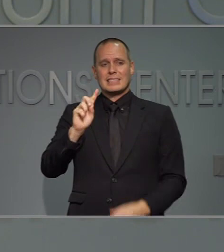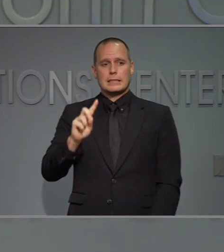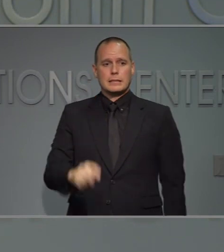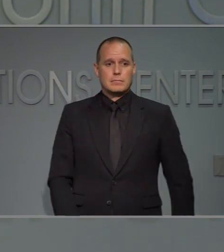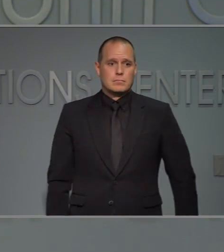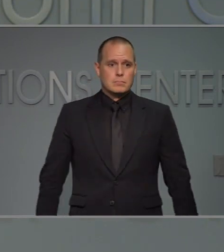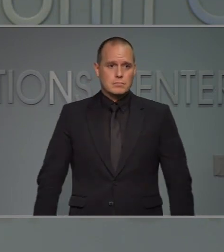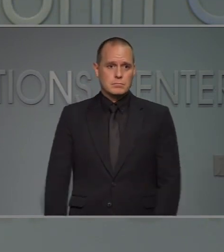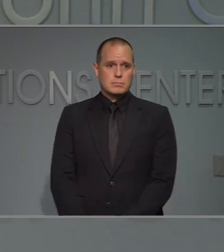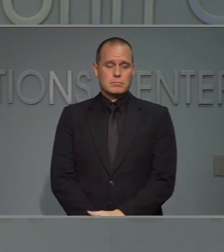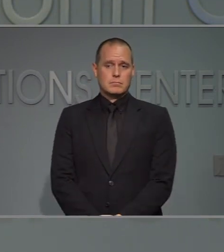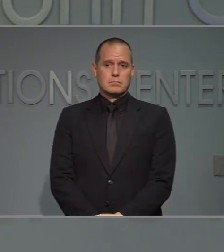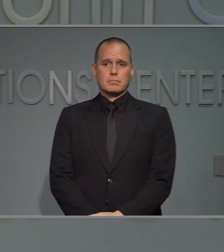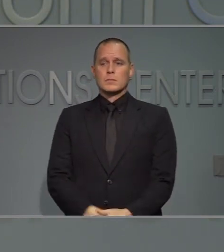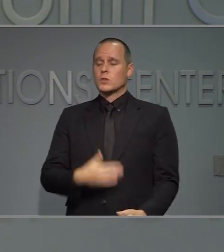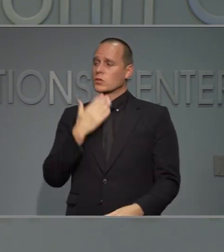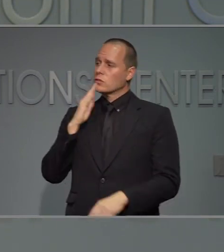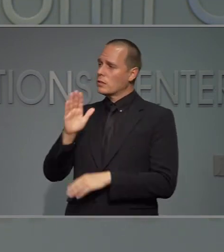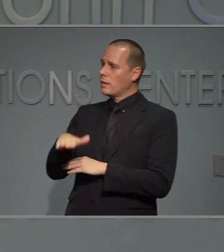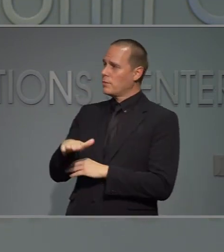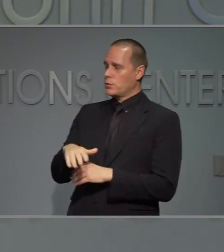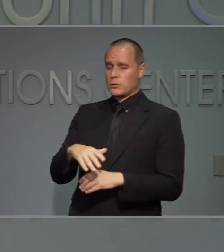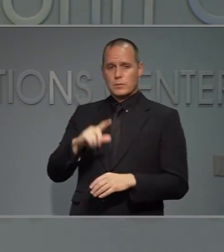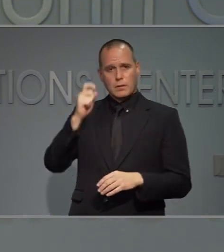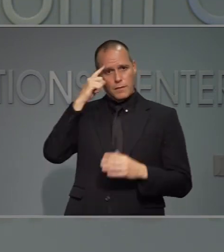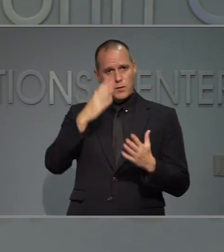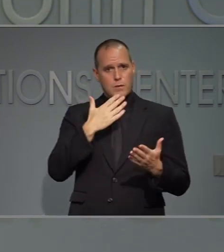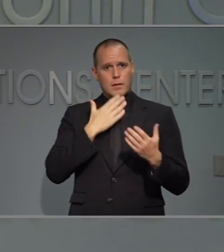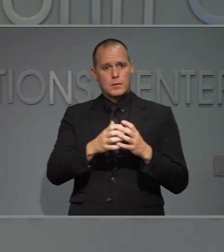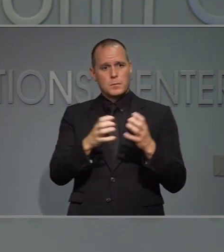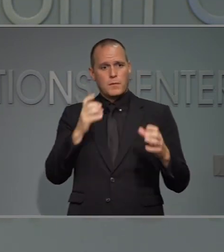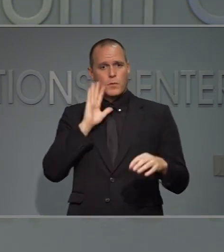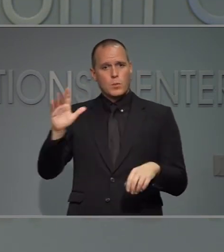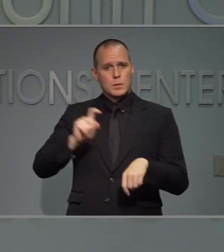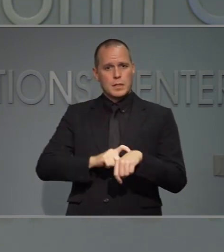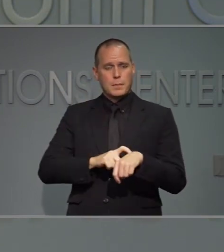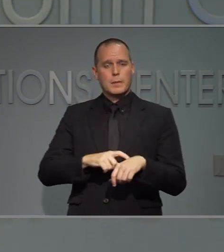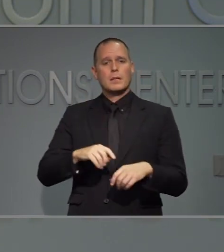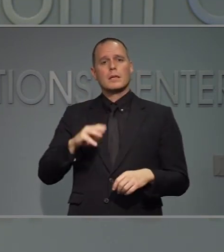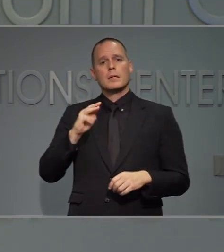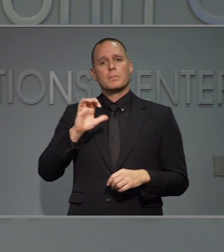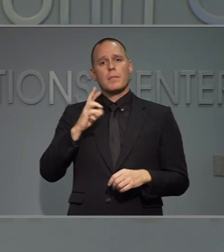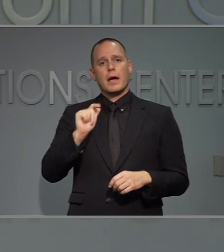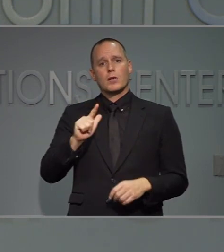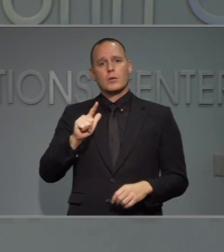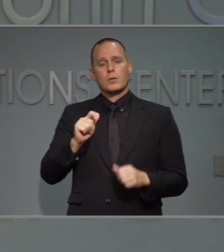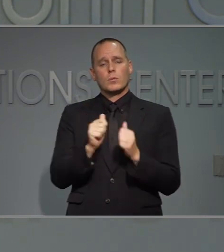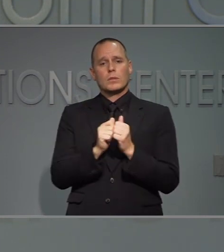Trabajar a las muertes. Muy buenas tardes, gracias por su tiempo.